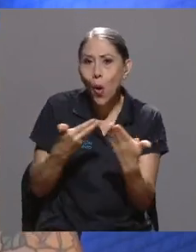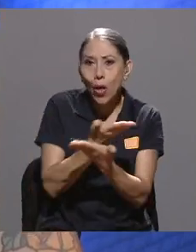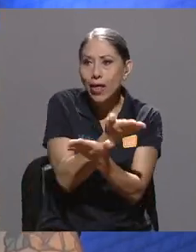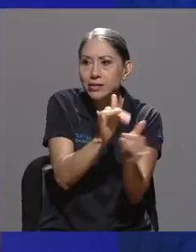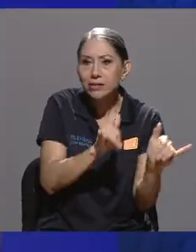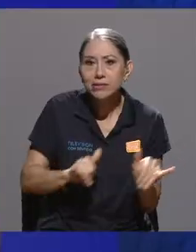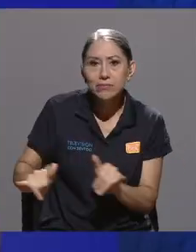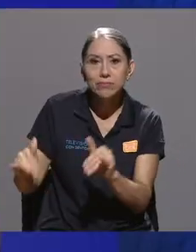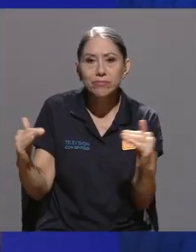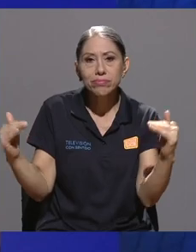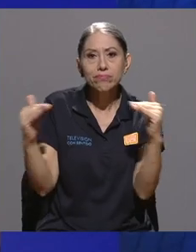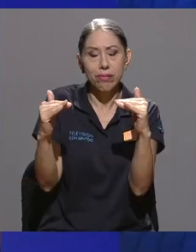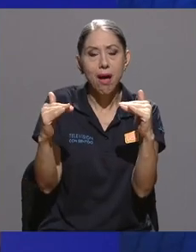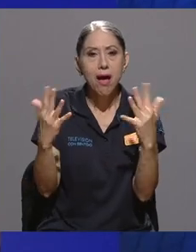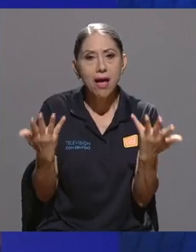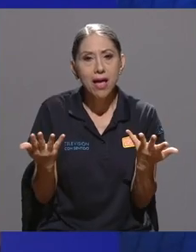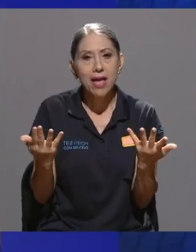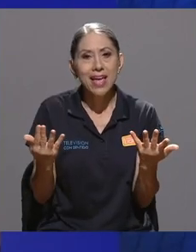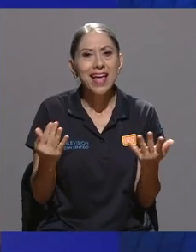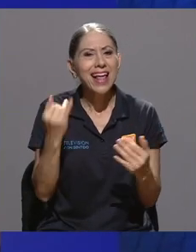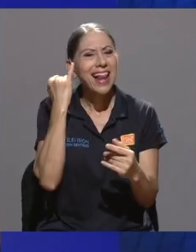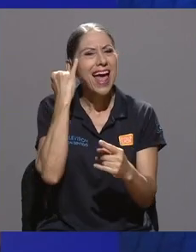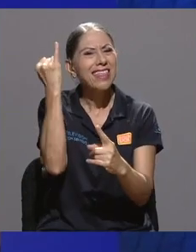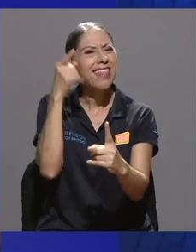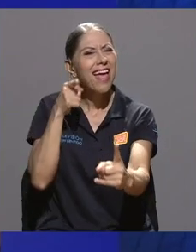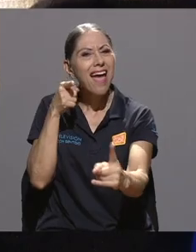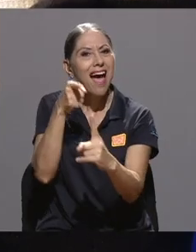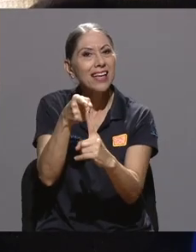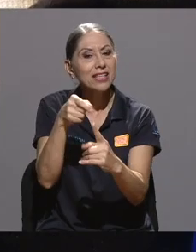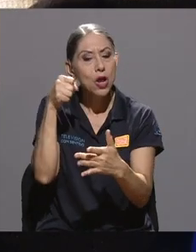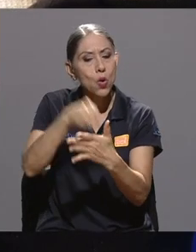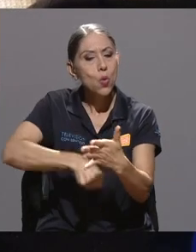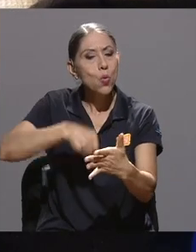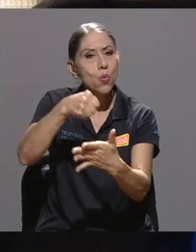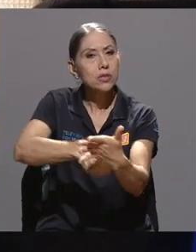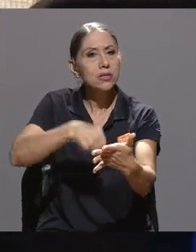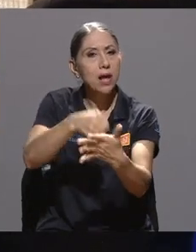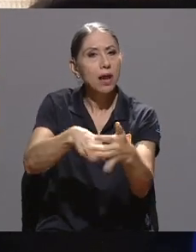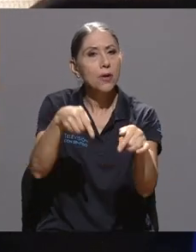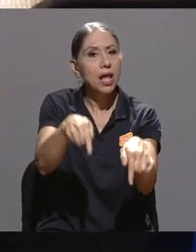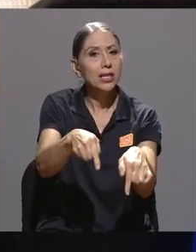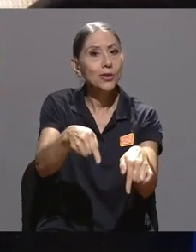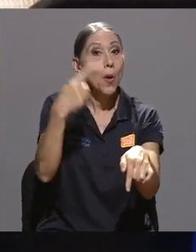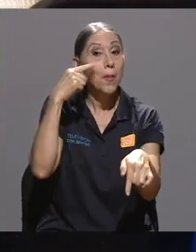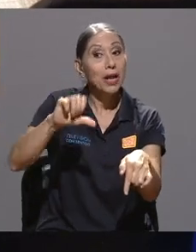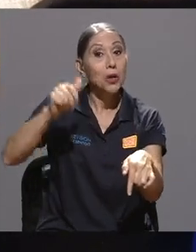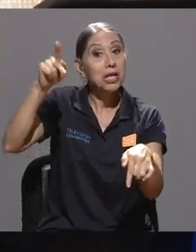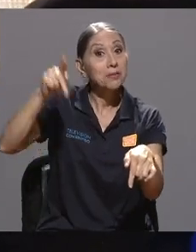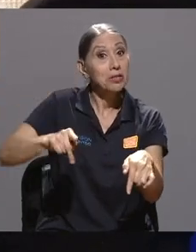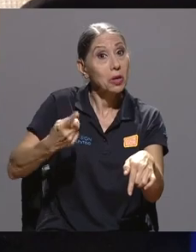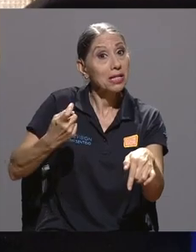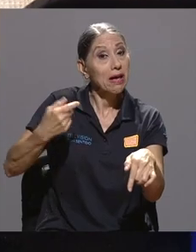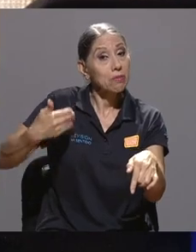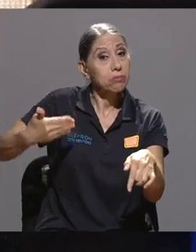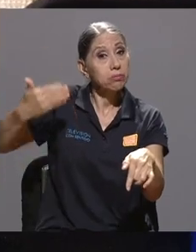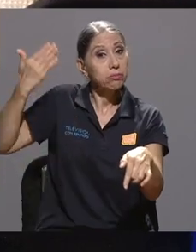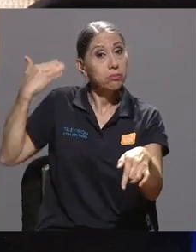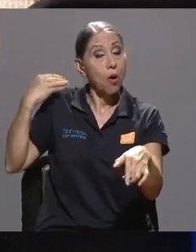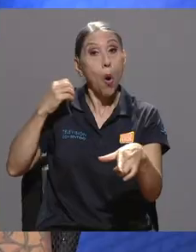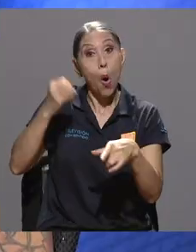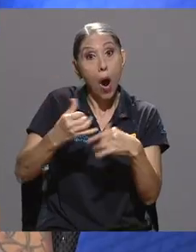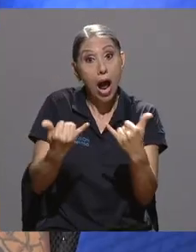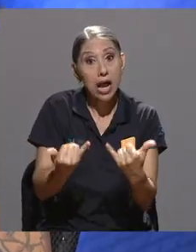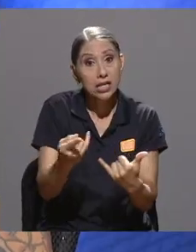pasamos. Y también la idea es luchar contra eso para que las que vienen detrás de nosotros, ¿verdad? O las que están así también en este